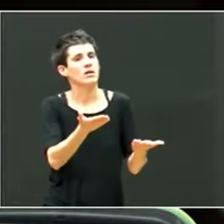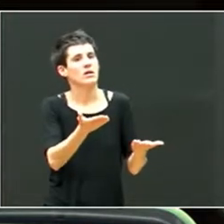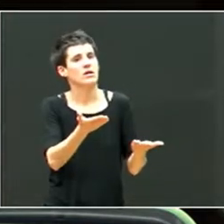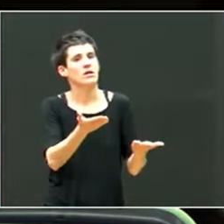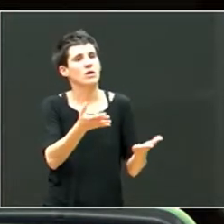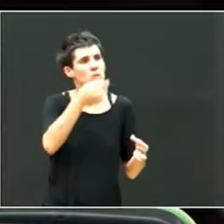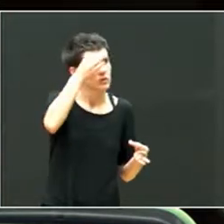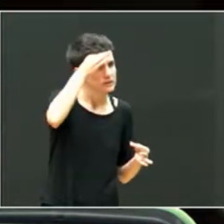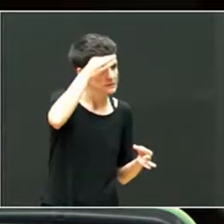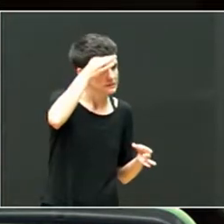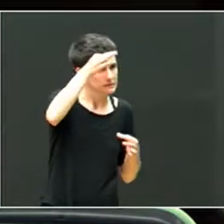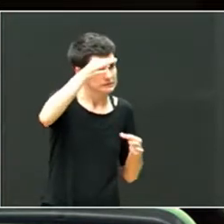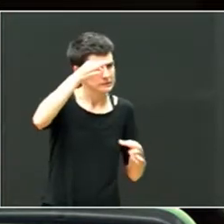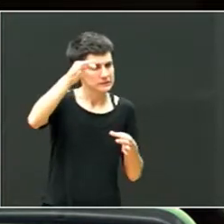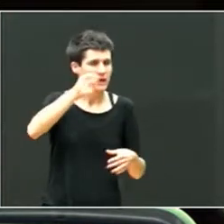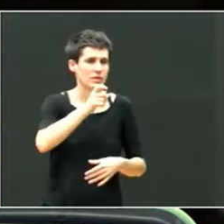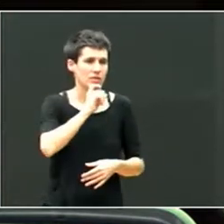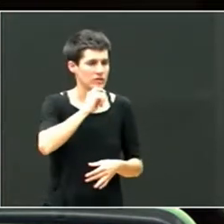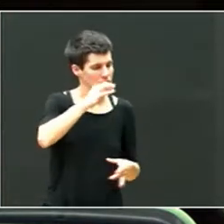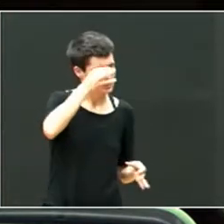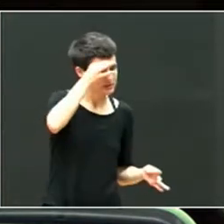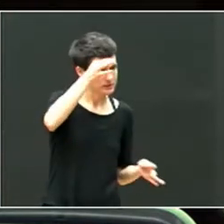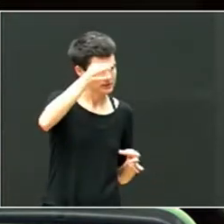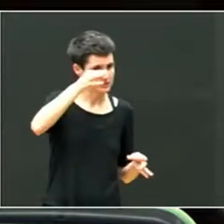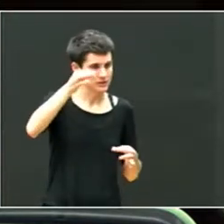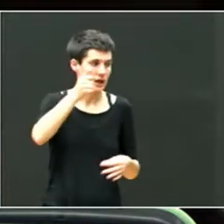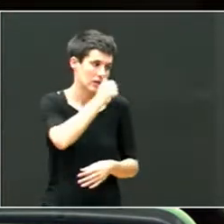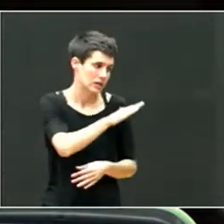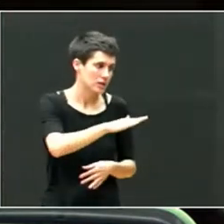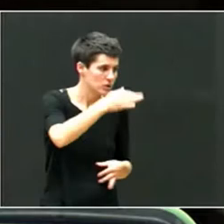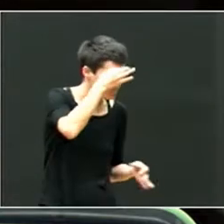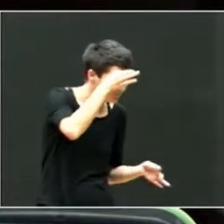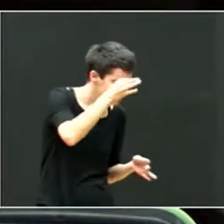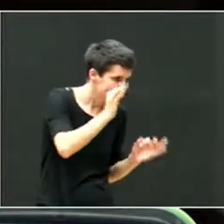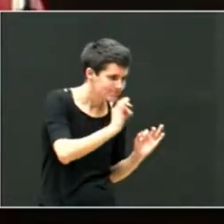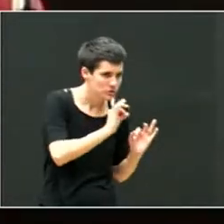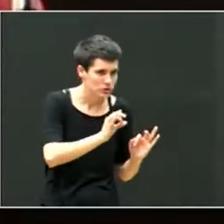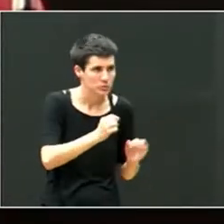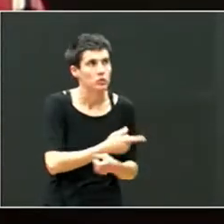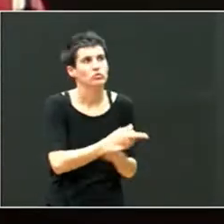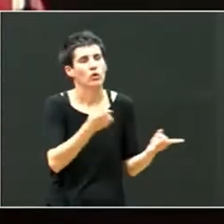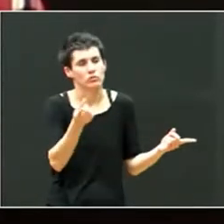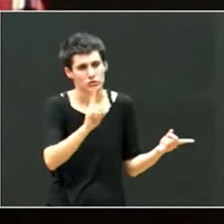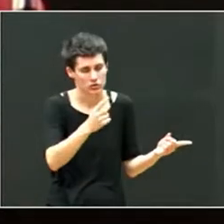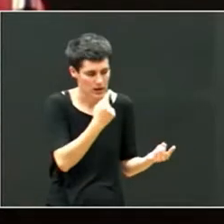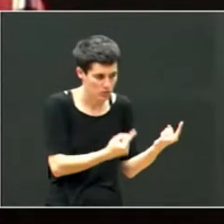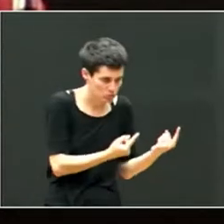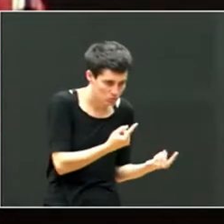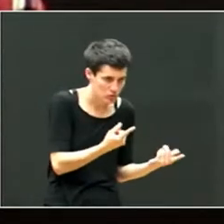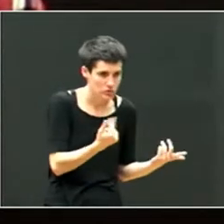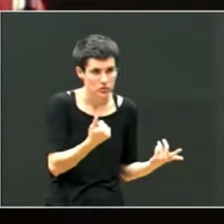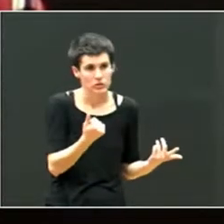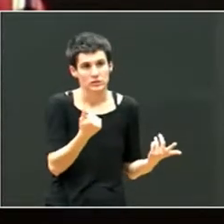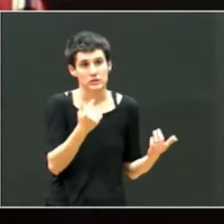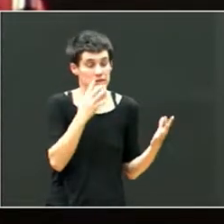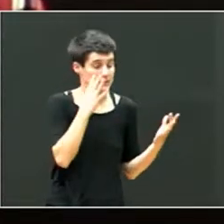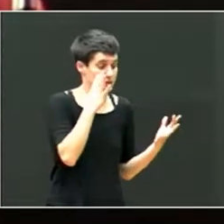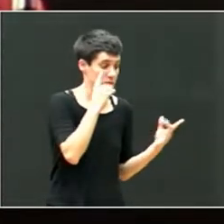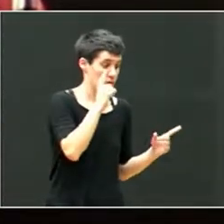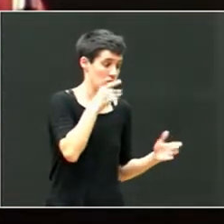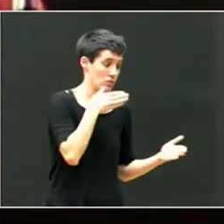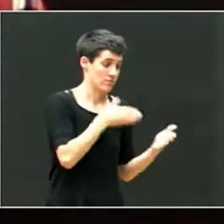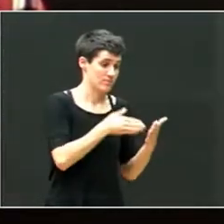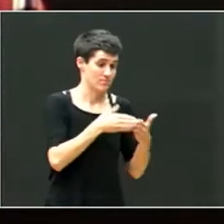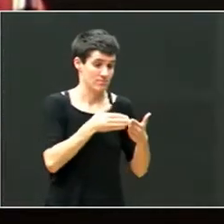dificultades concretas que tengan algunos niños concretos, porque no pasa con todos. Y, concretamente, este grupo de dificultades tienen que ver con